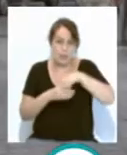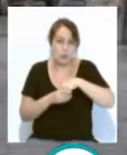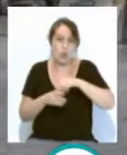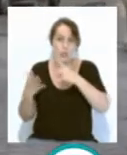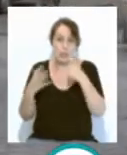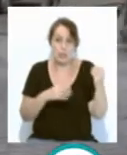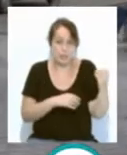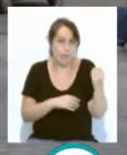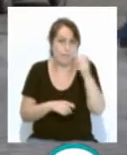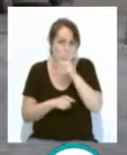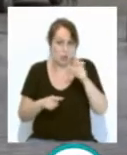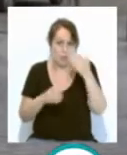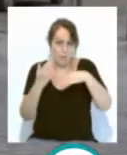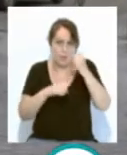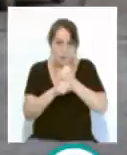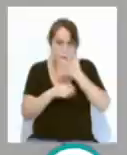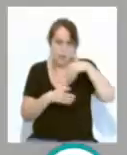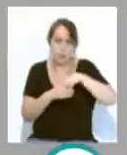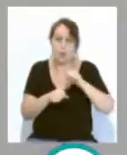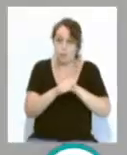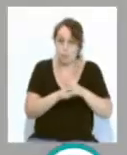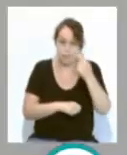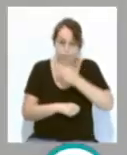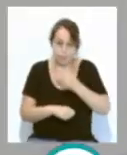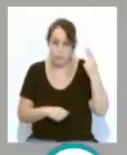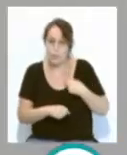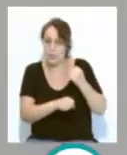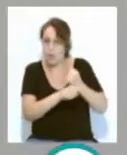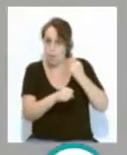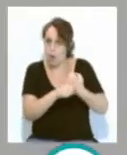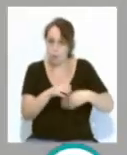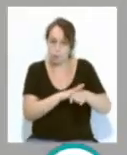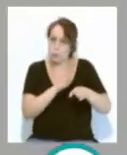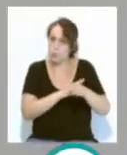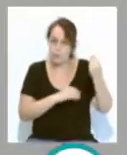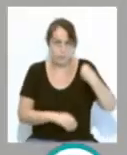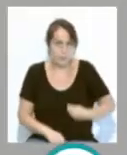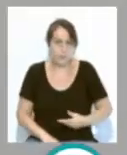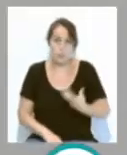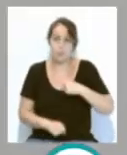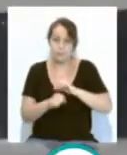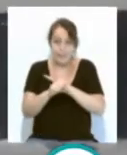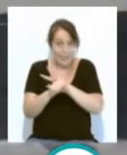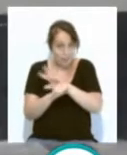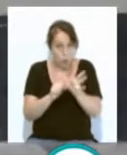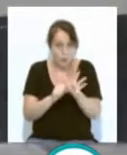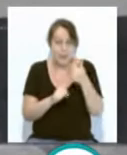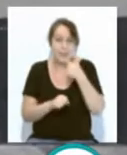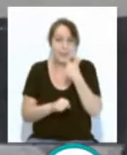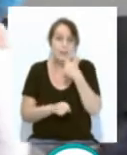según fuentes sindicales que han señalado que Carrefour se compromete a mantener los puestos de trabajo. Carrefour ha precisado que las